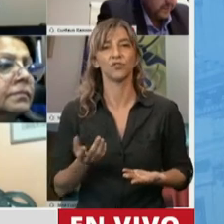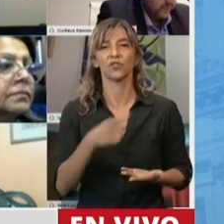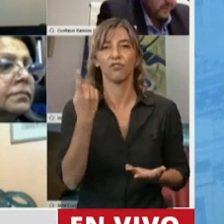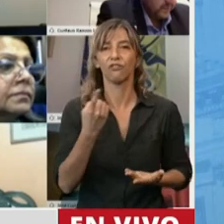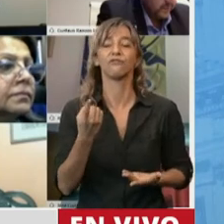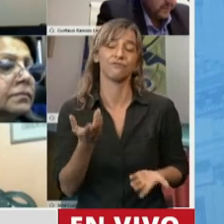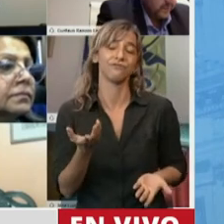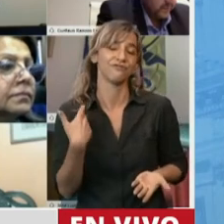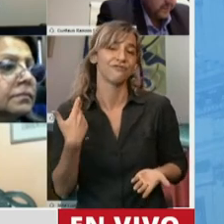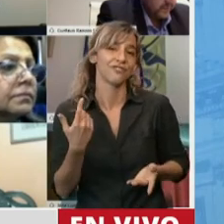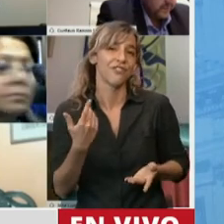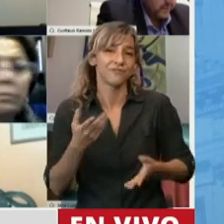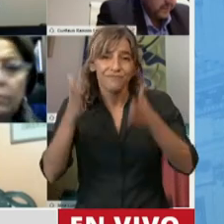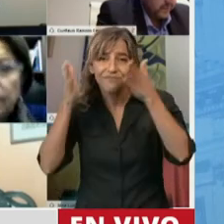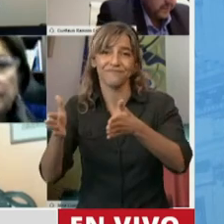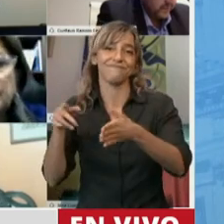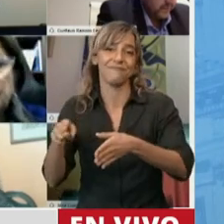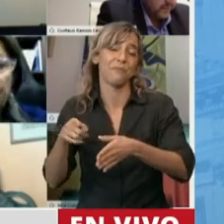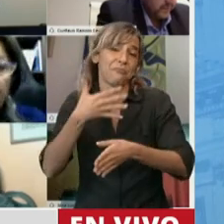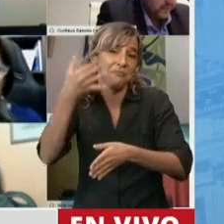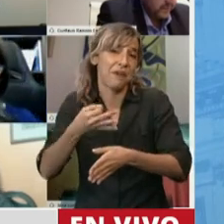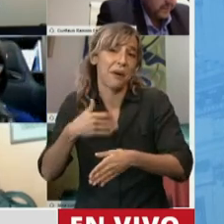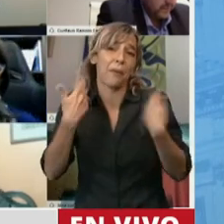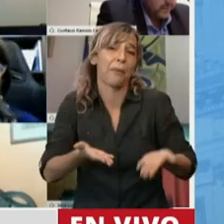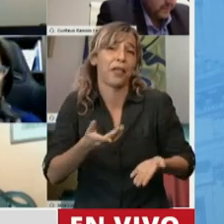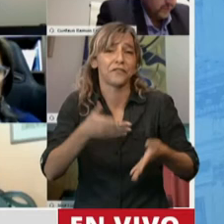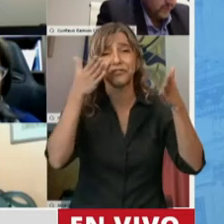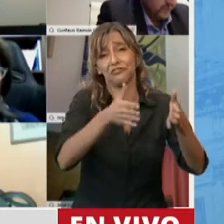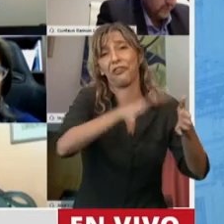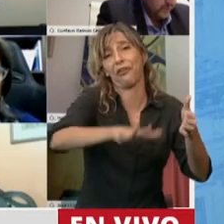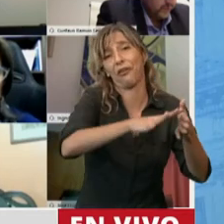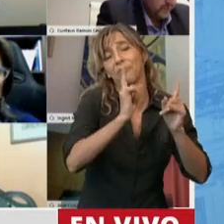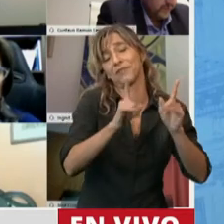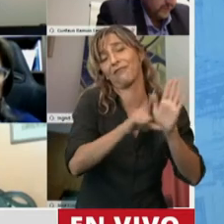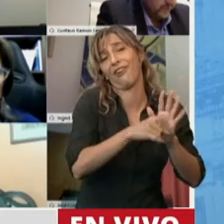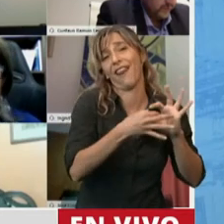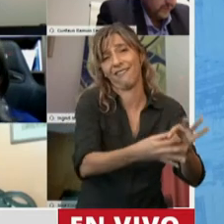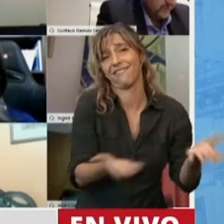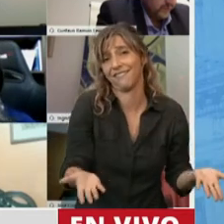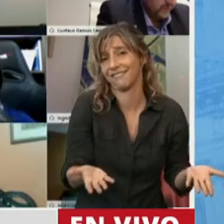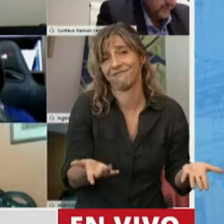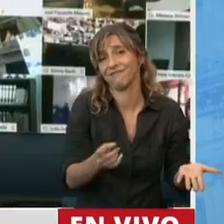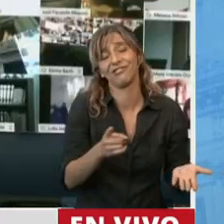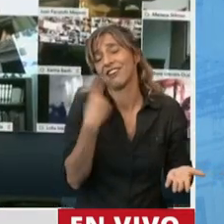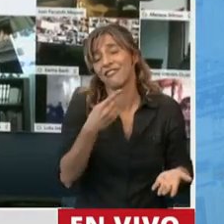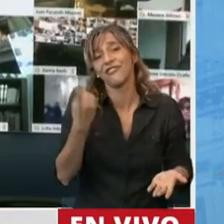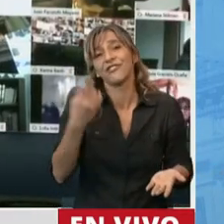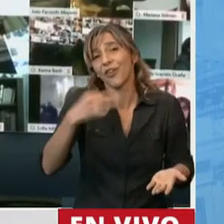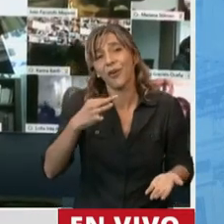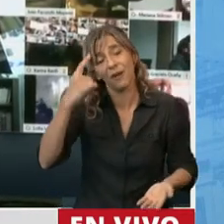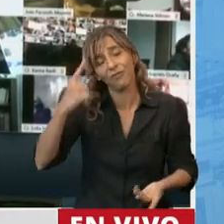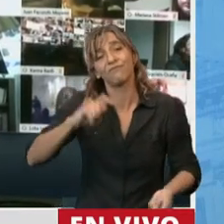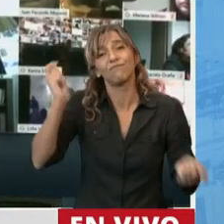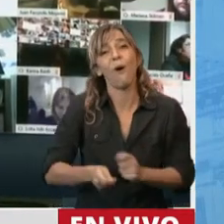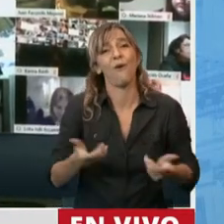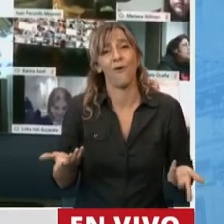estos son los verdaderos favorecidos de esta ley que estamos votando nosotros ahora. A ellos hay